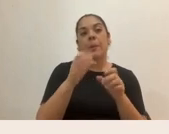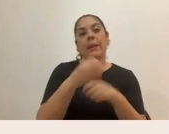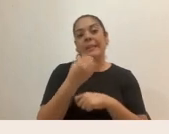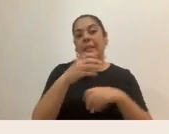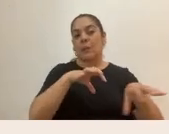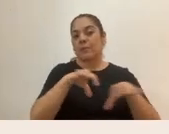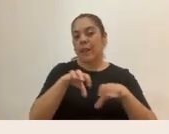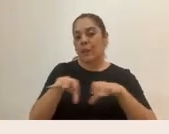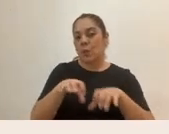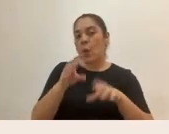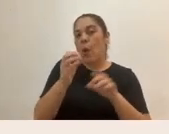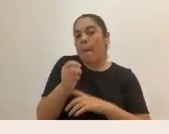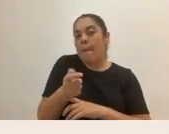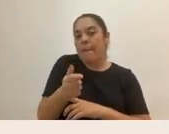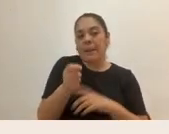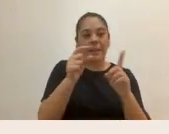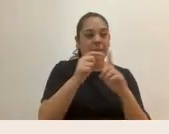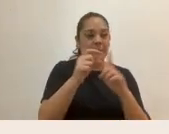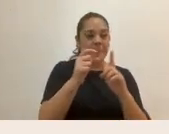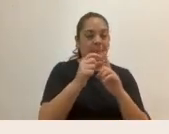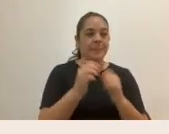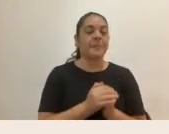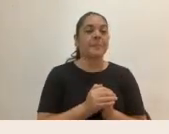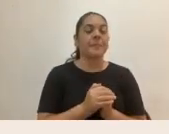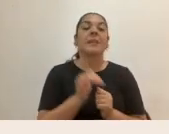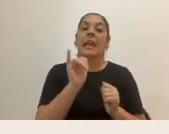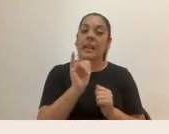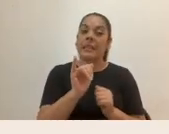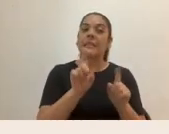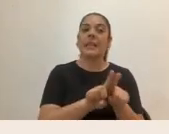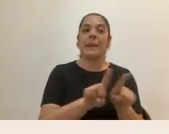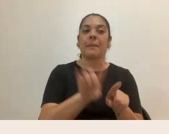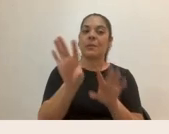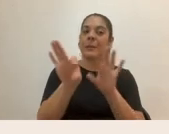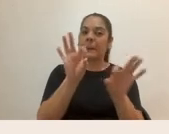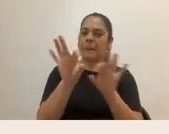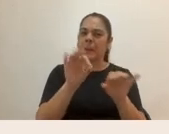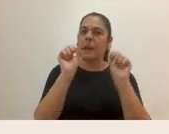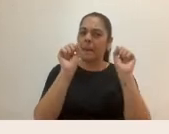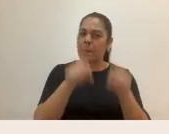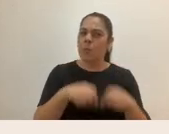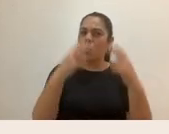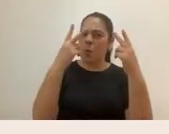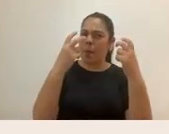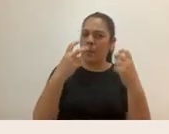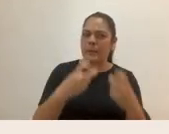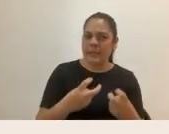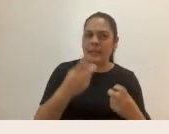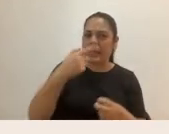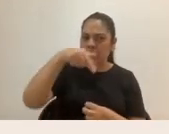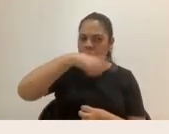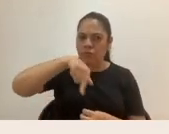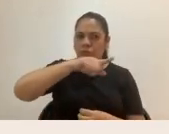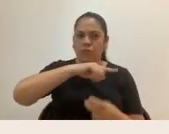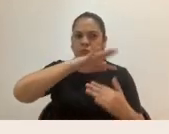pequeñas palabras. Entonces acá también es una invitación para que podamos hacer revisión entre nosotros y nosotras mismas